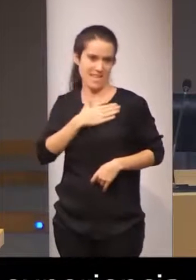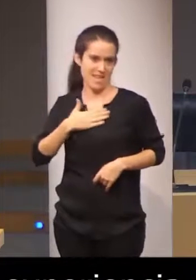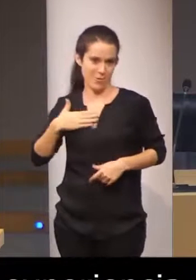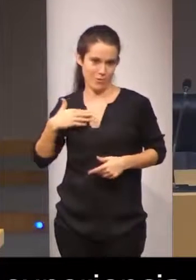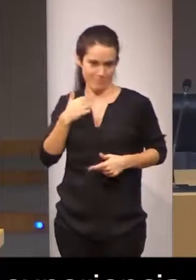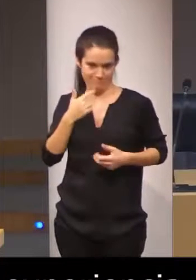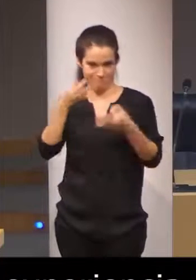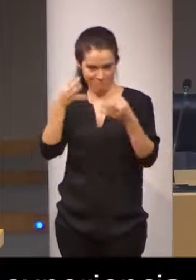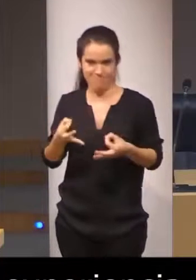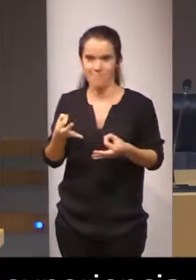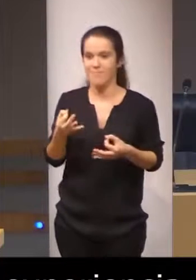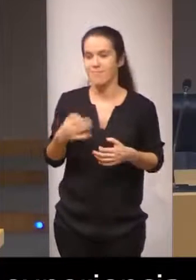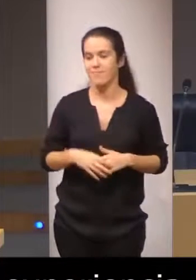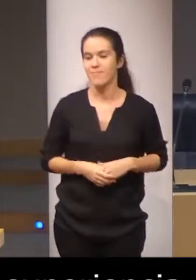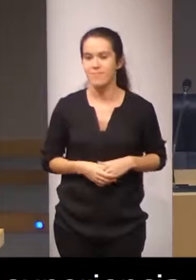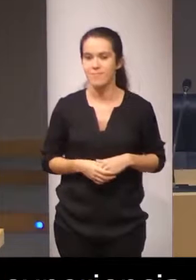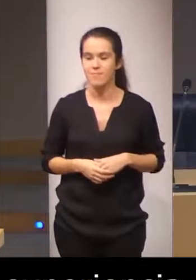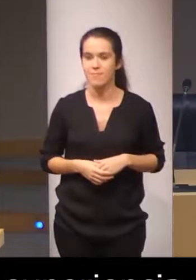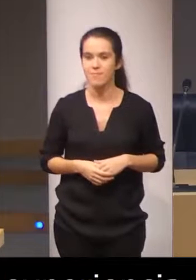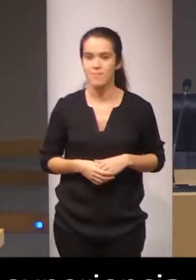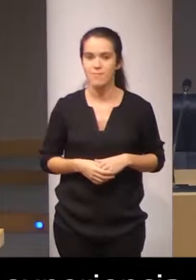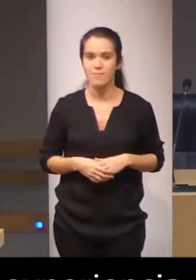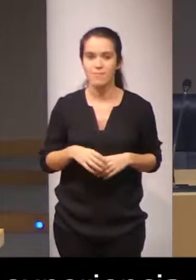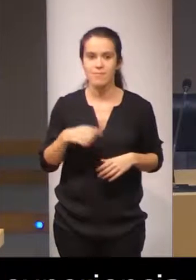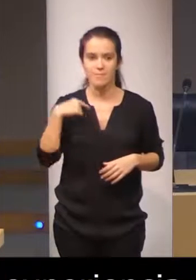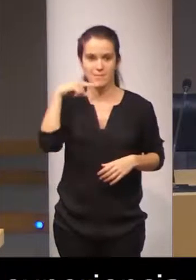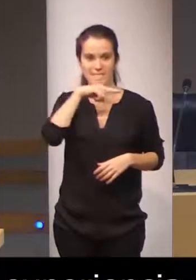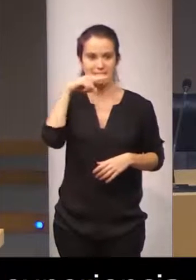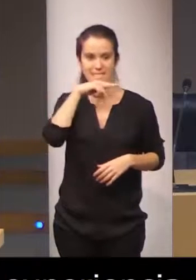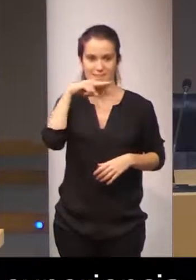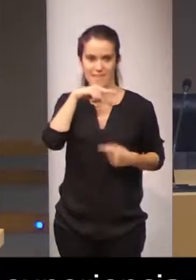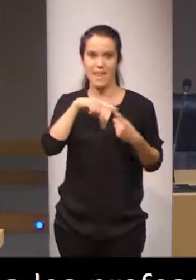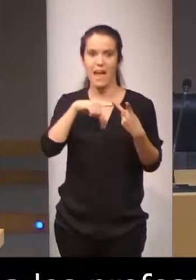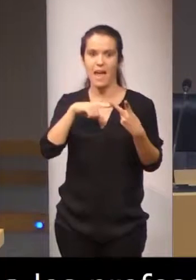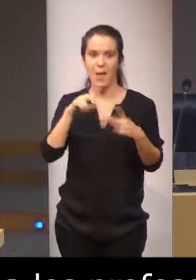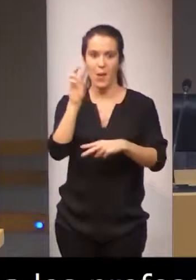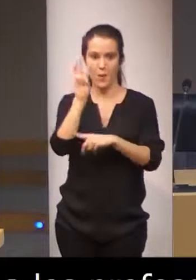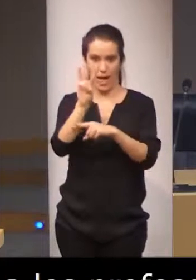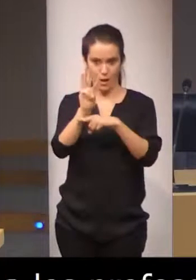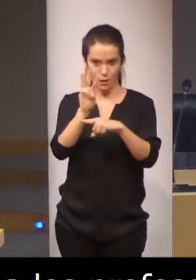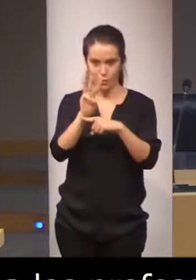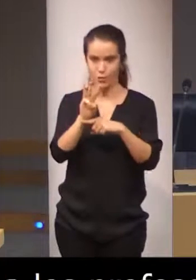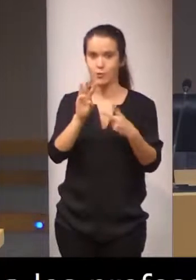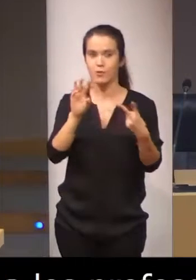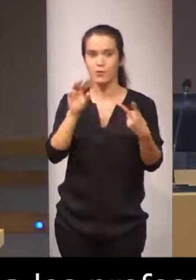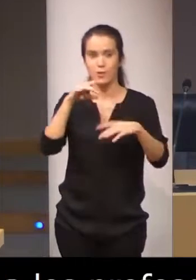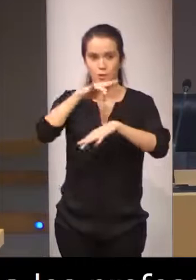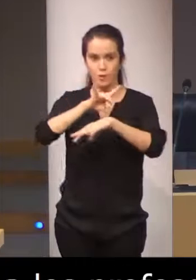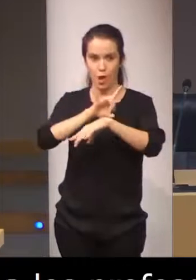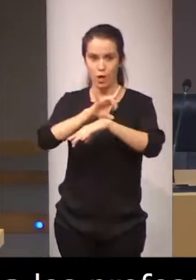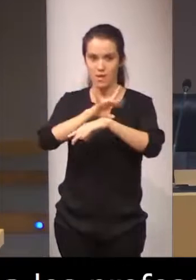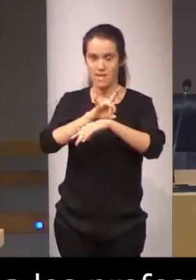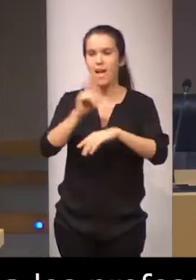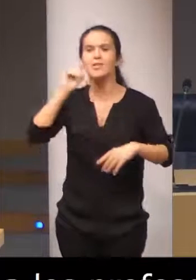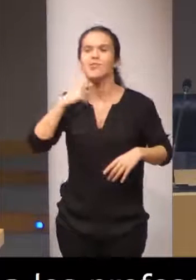antiguo pues Setefidia Nieto Carlos Vázquez Sonia Luque aunque no es sorda es como si